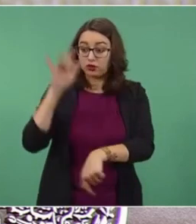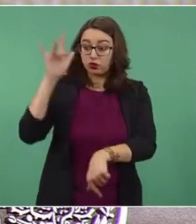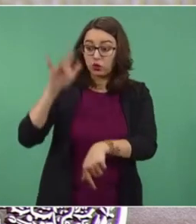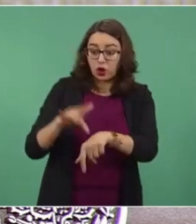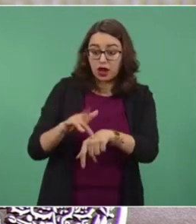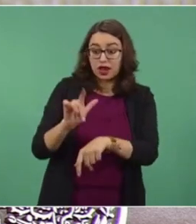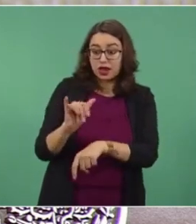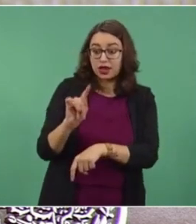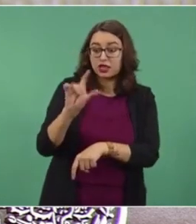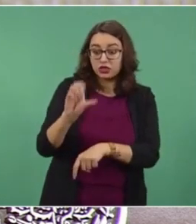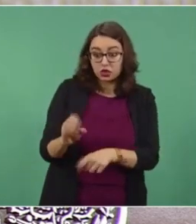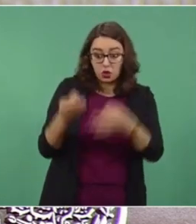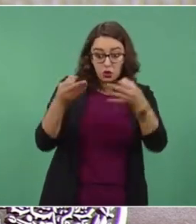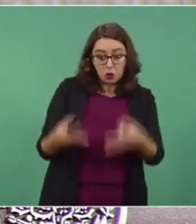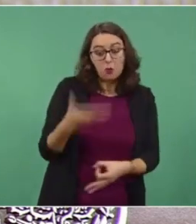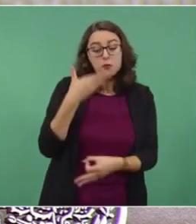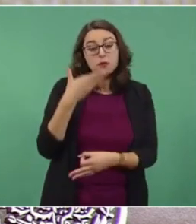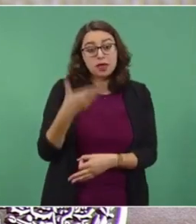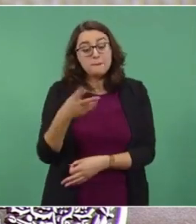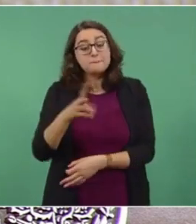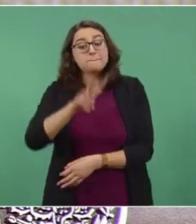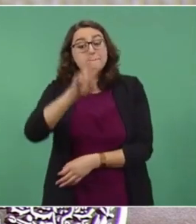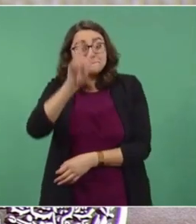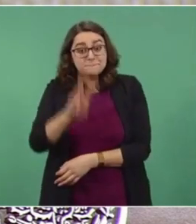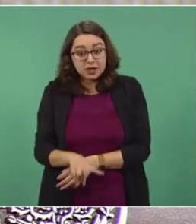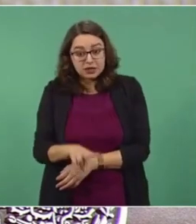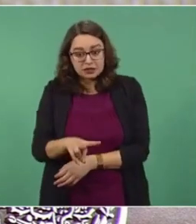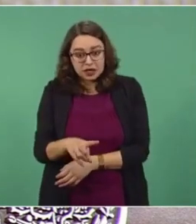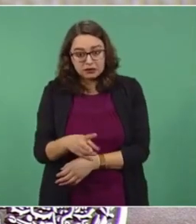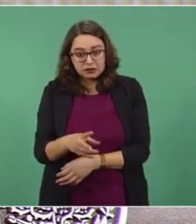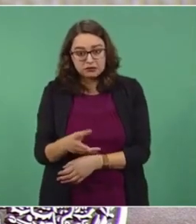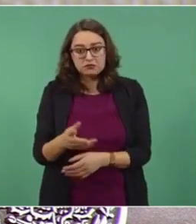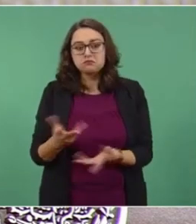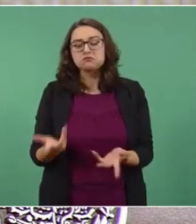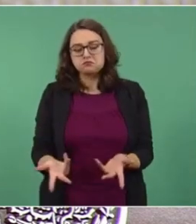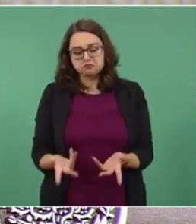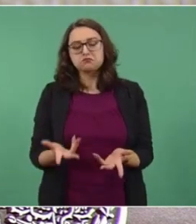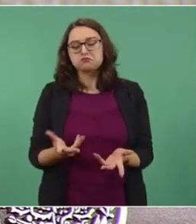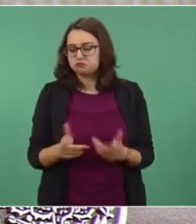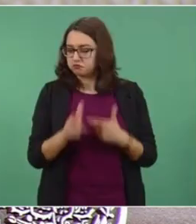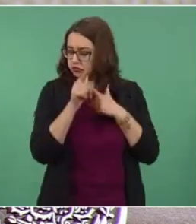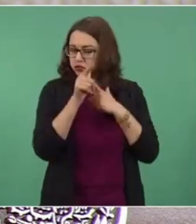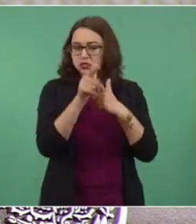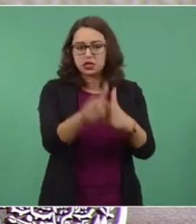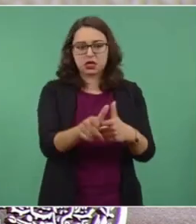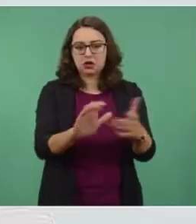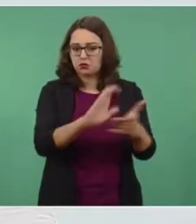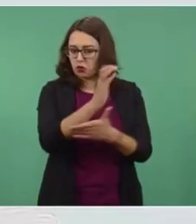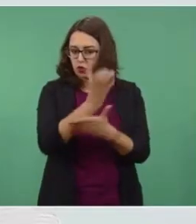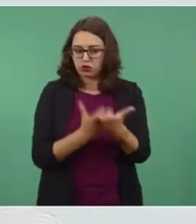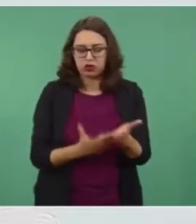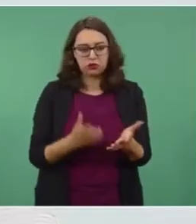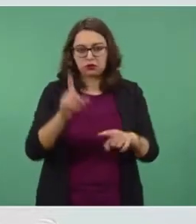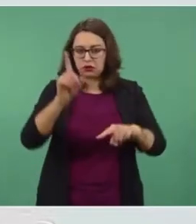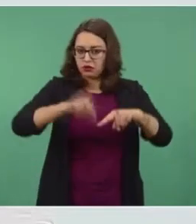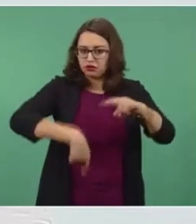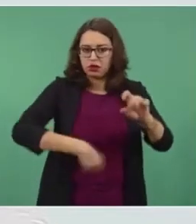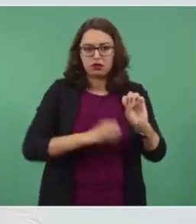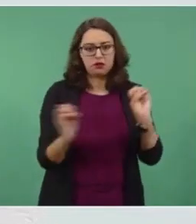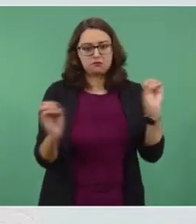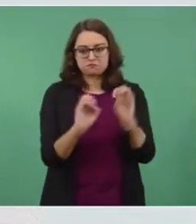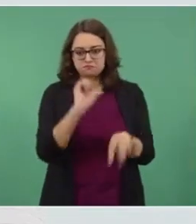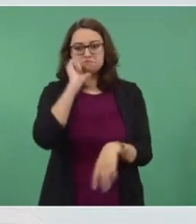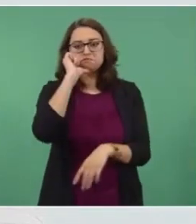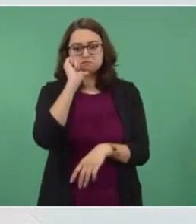debidamente avalados por la Secretaría de Economía, no les será aplicada la restricción referida en el